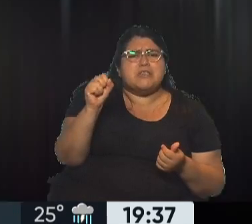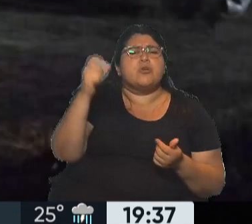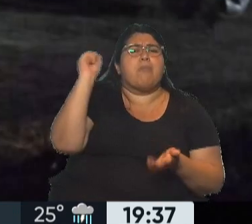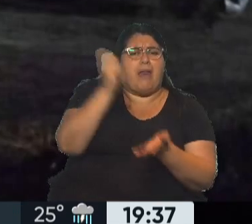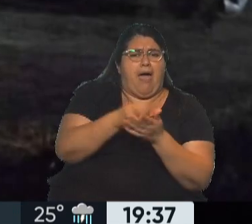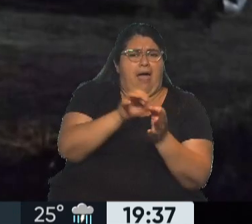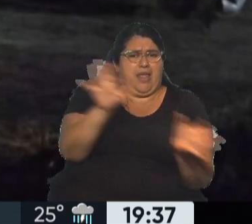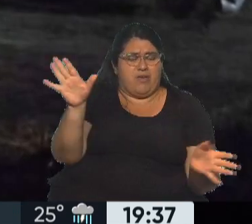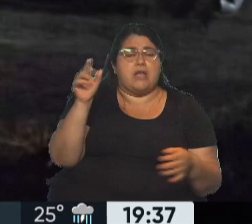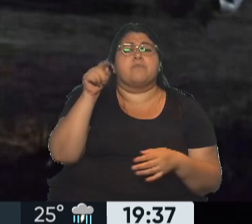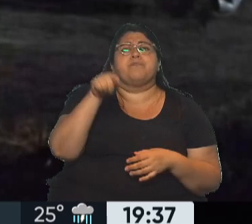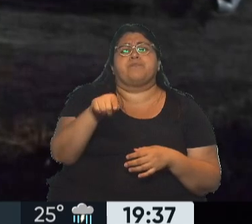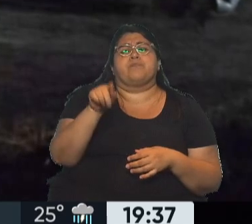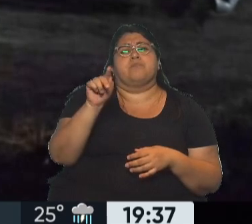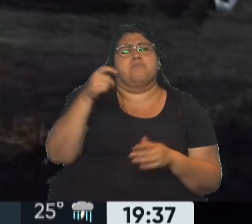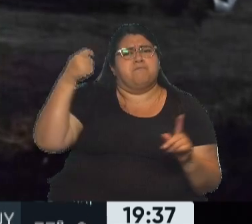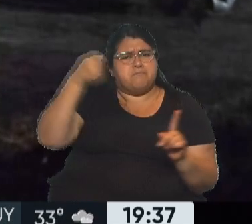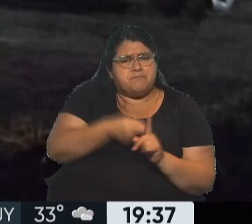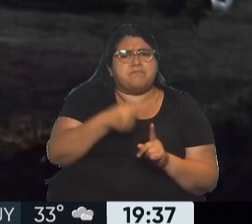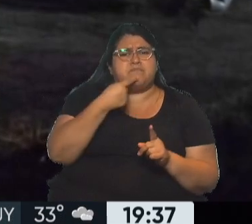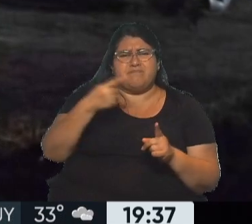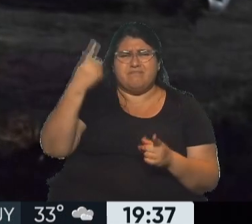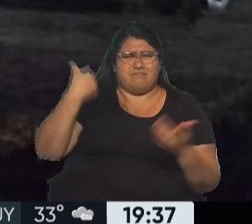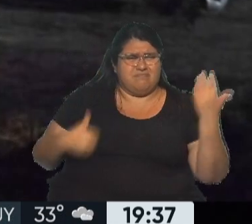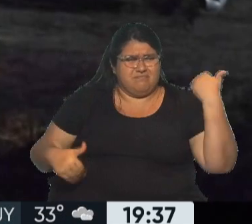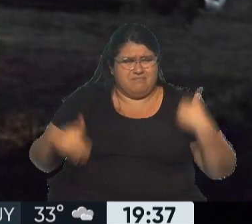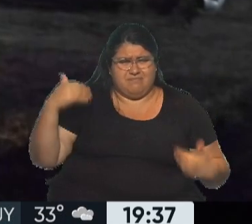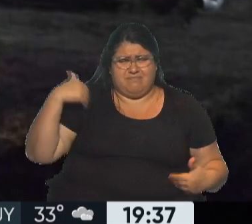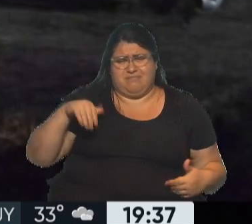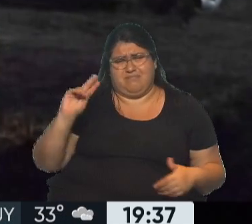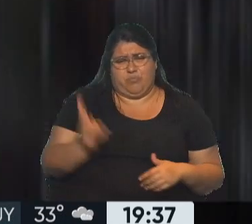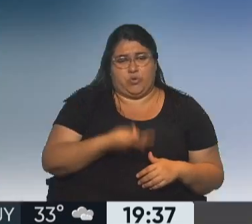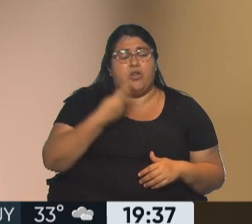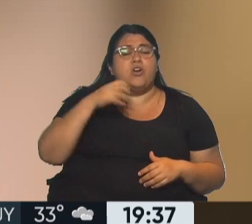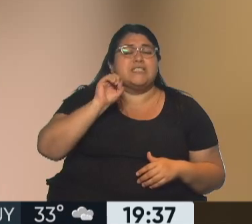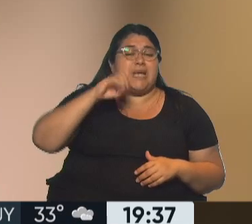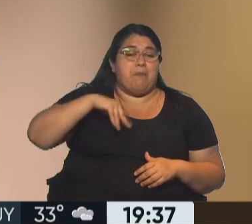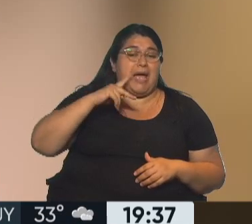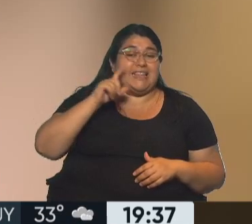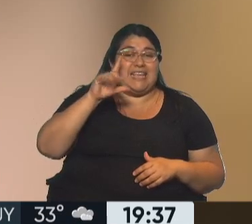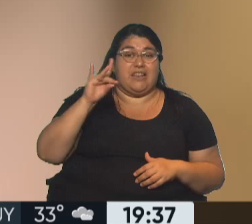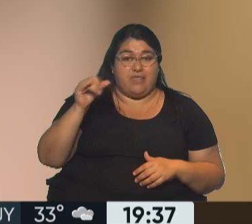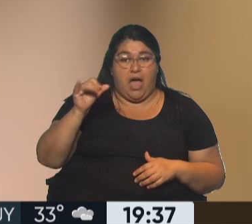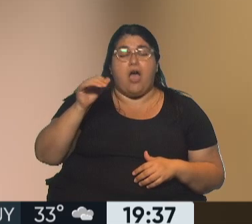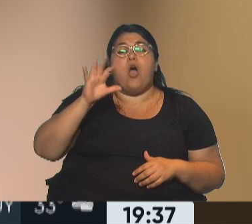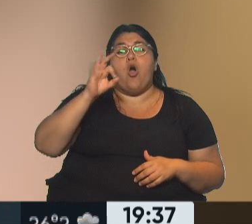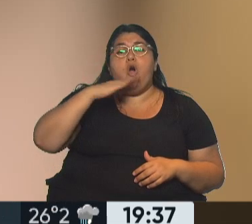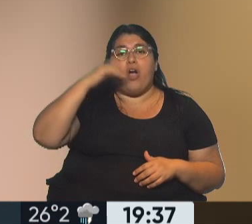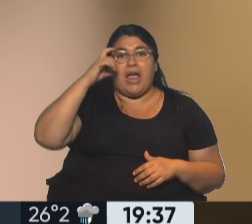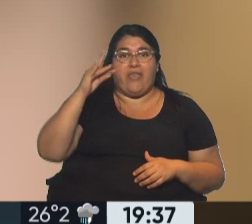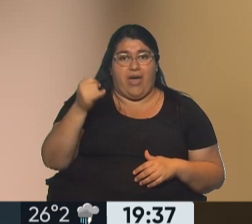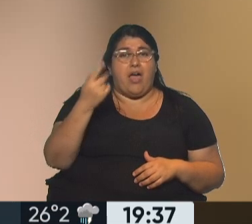es que la había matado y la había descuartizado. La víctima es Nilda González Ojeda, tenía 29